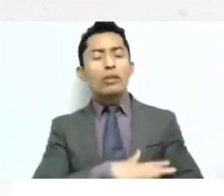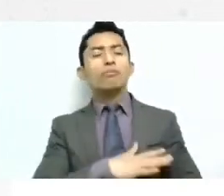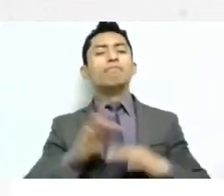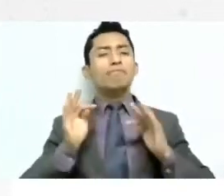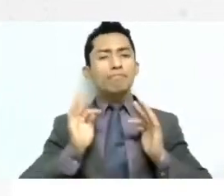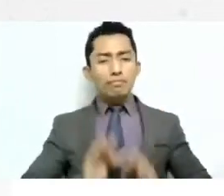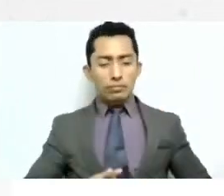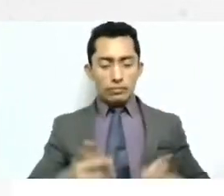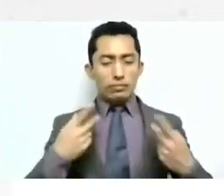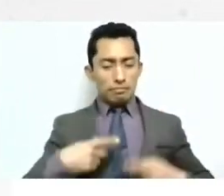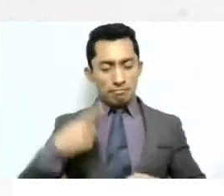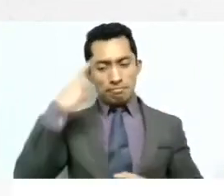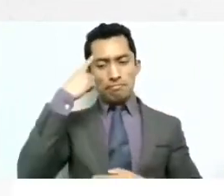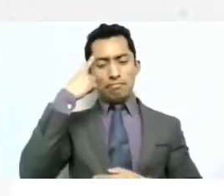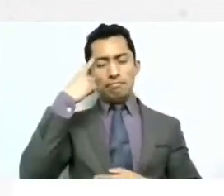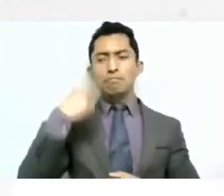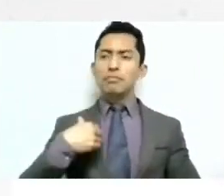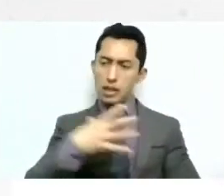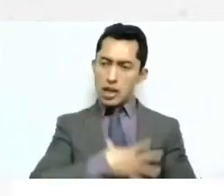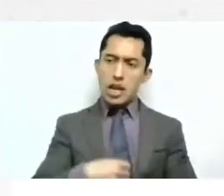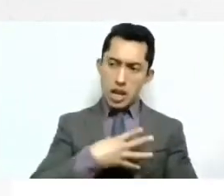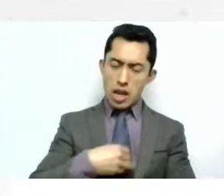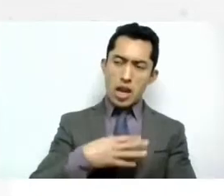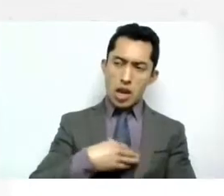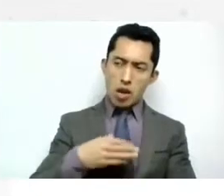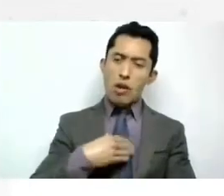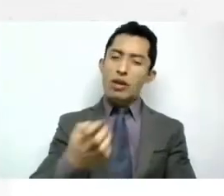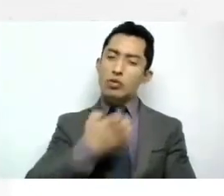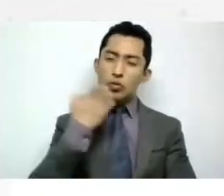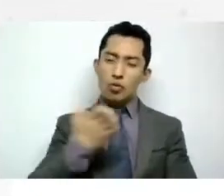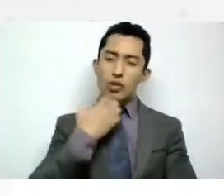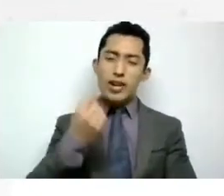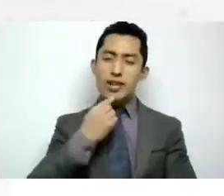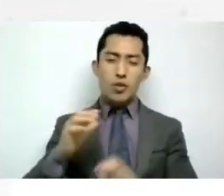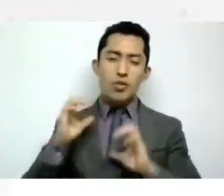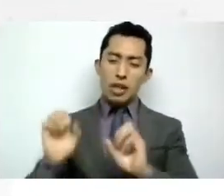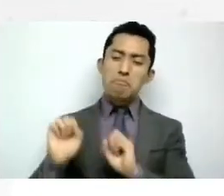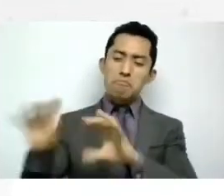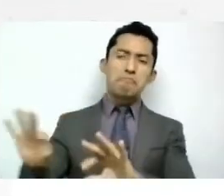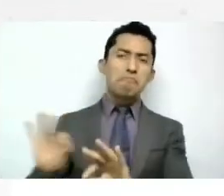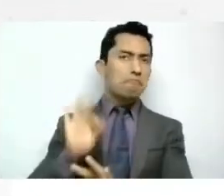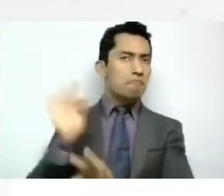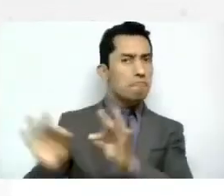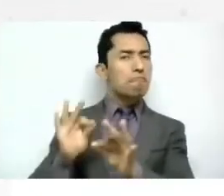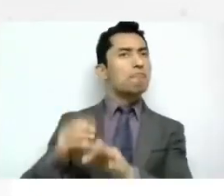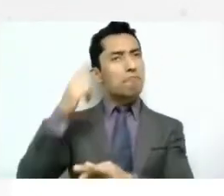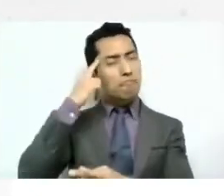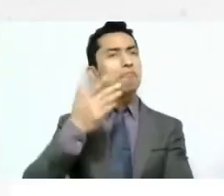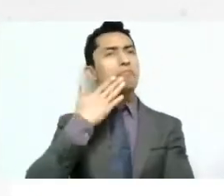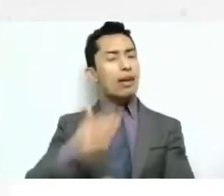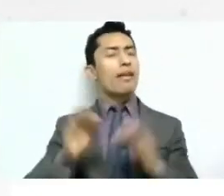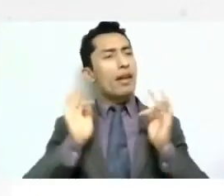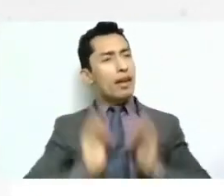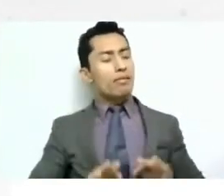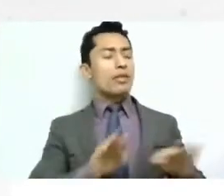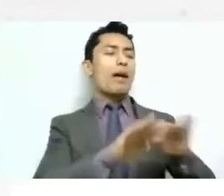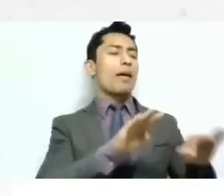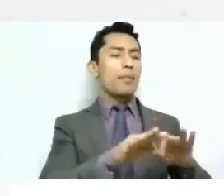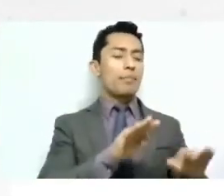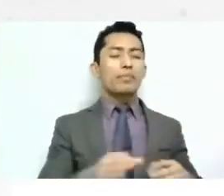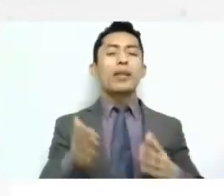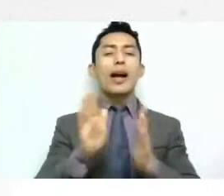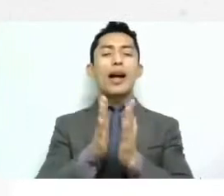decir mi hijo está bien cuidado en una guardería que aquí en el libro bueno el libro está dividido